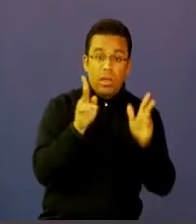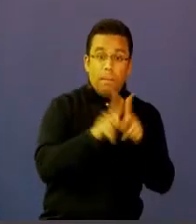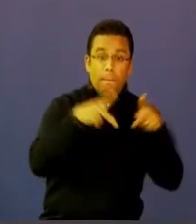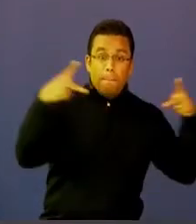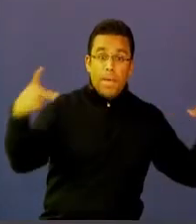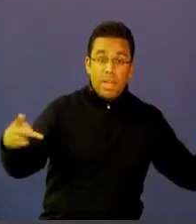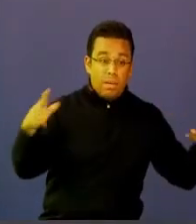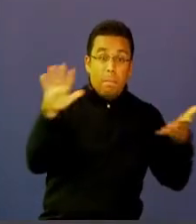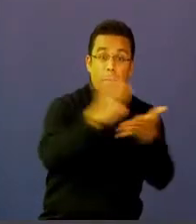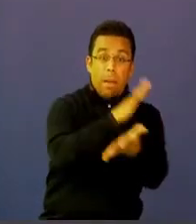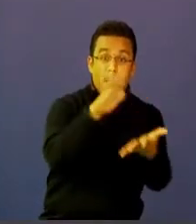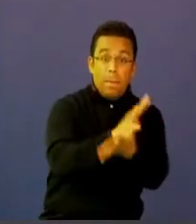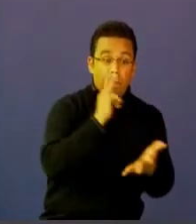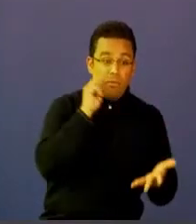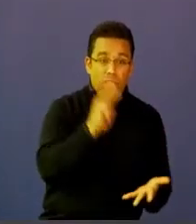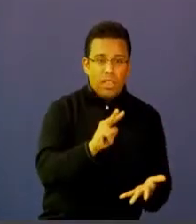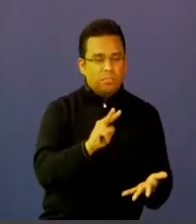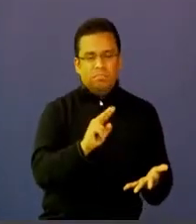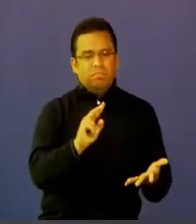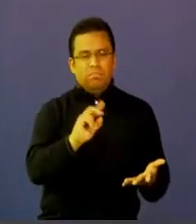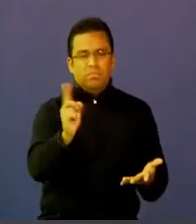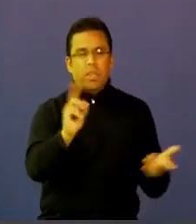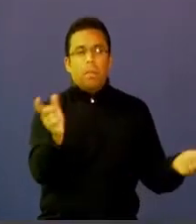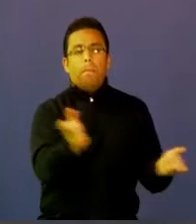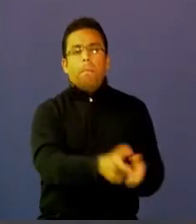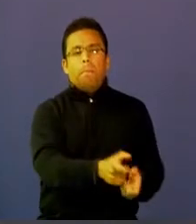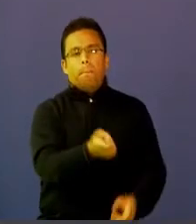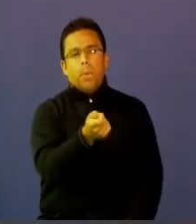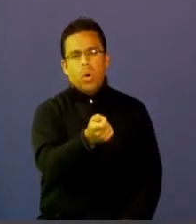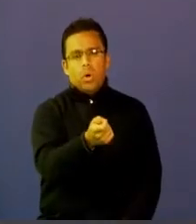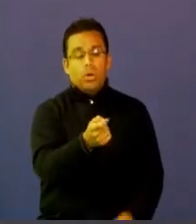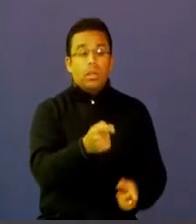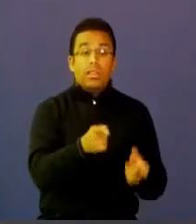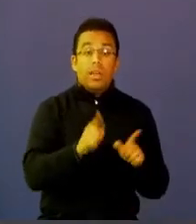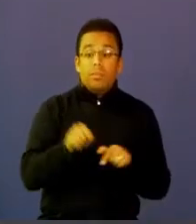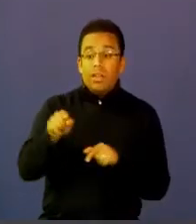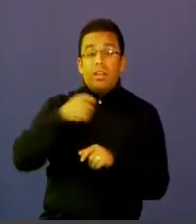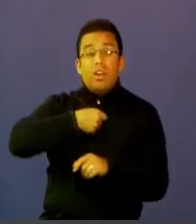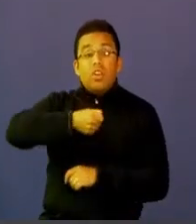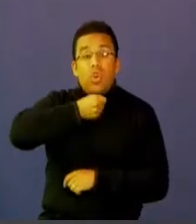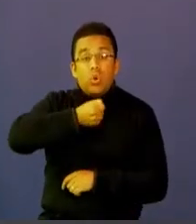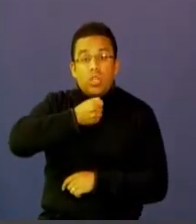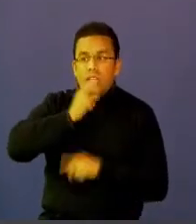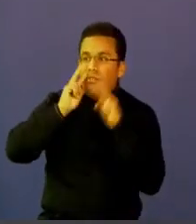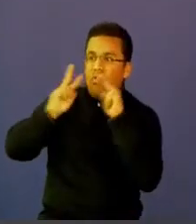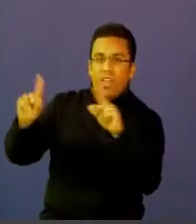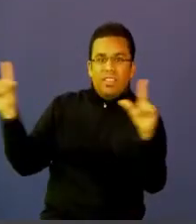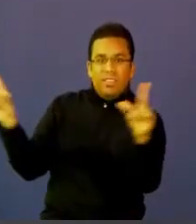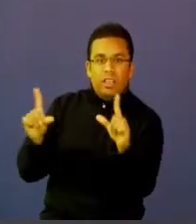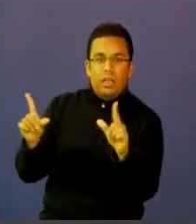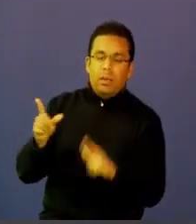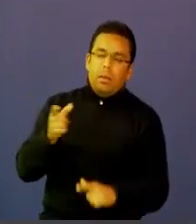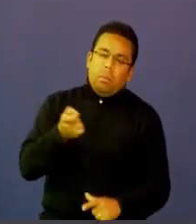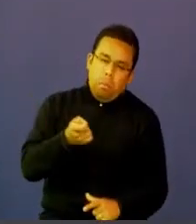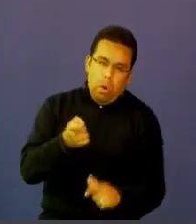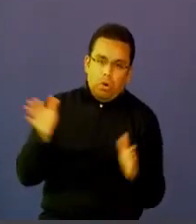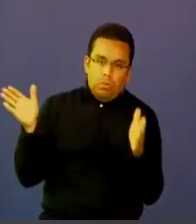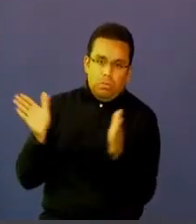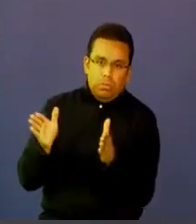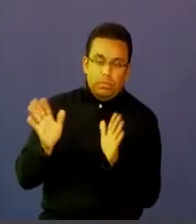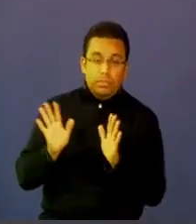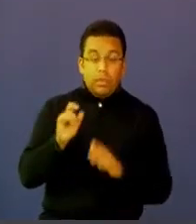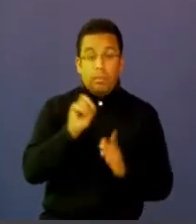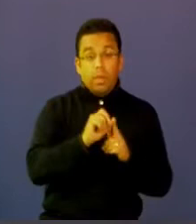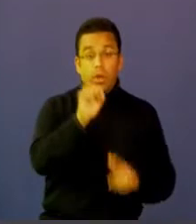y en un 6% se ha reducido el uso o el consumo de noticias a través de la televisión. Sin embargo, en un 83